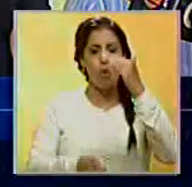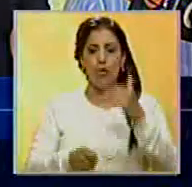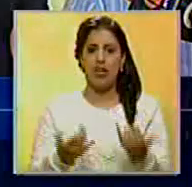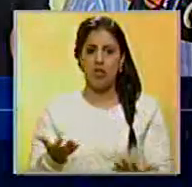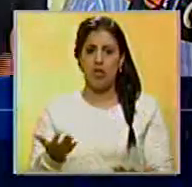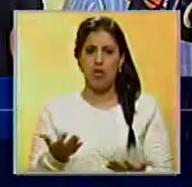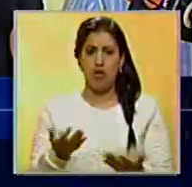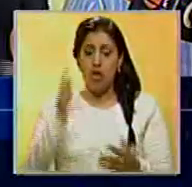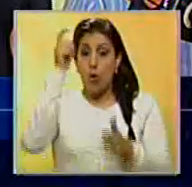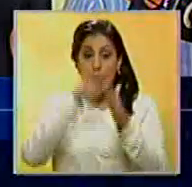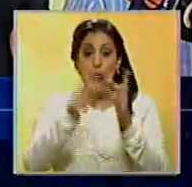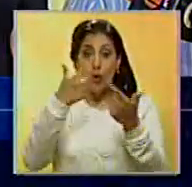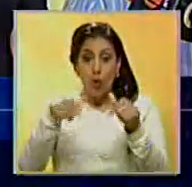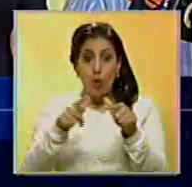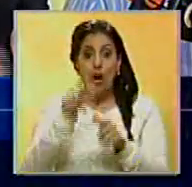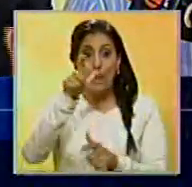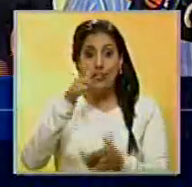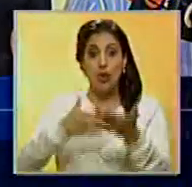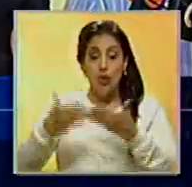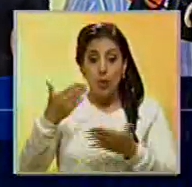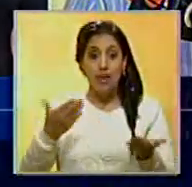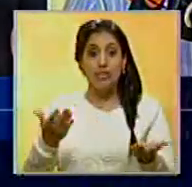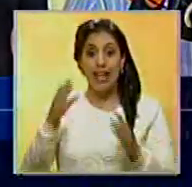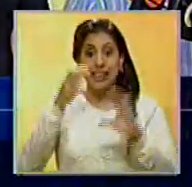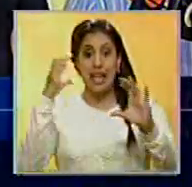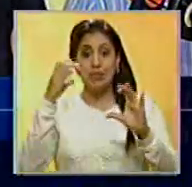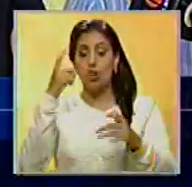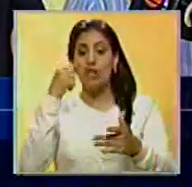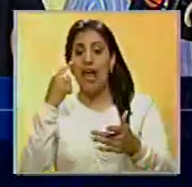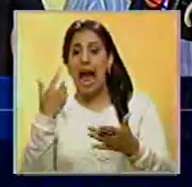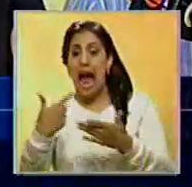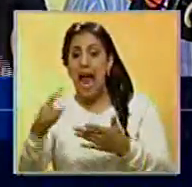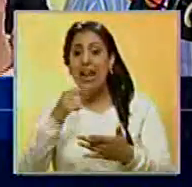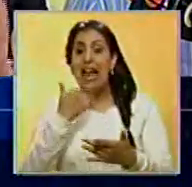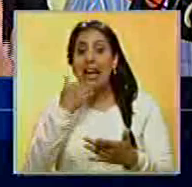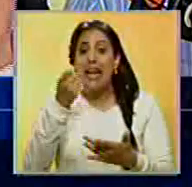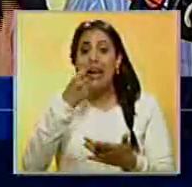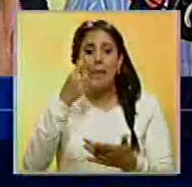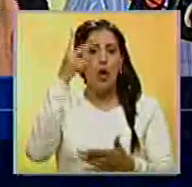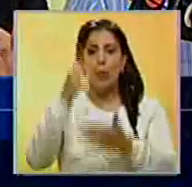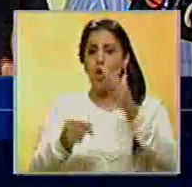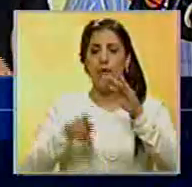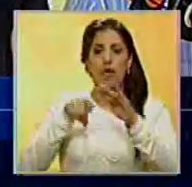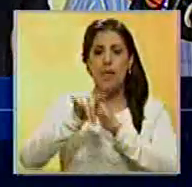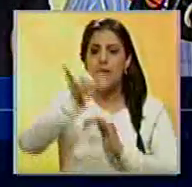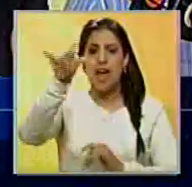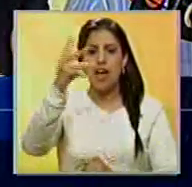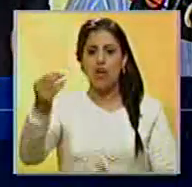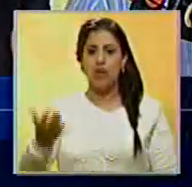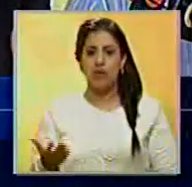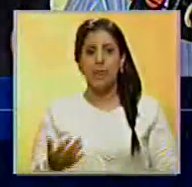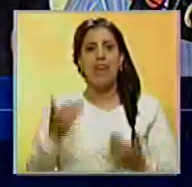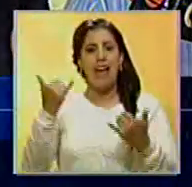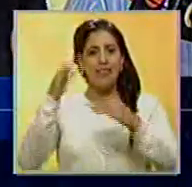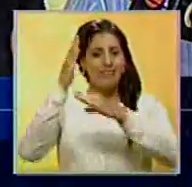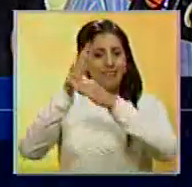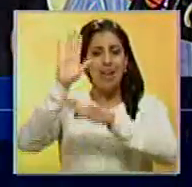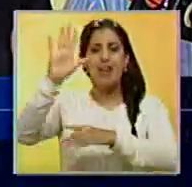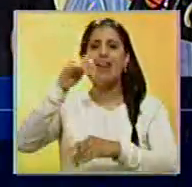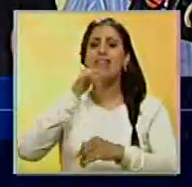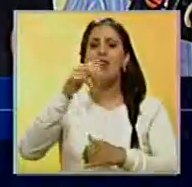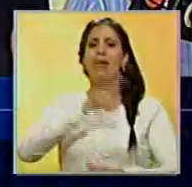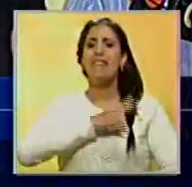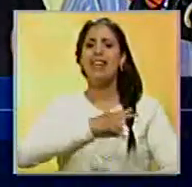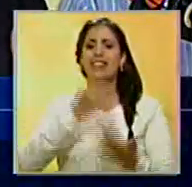se lo prohibieron a las comercializadoras de transporte. Doctor, ¿qué